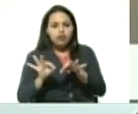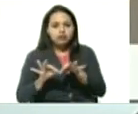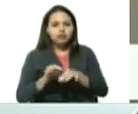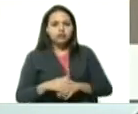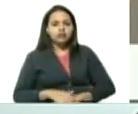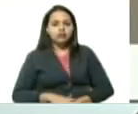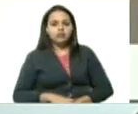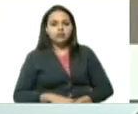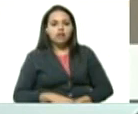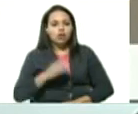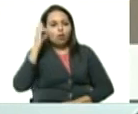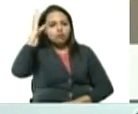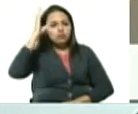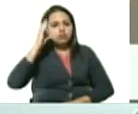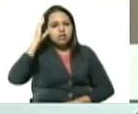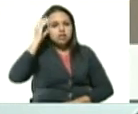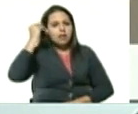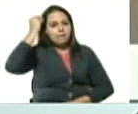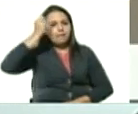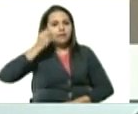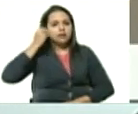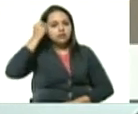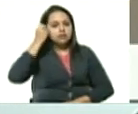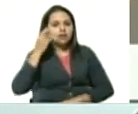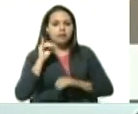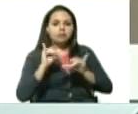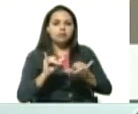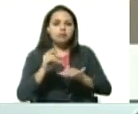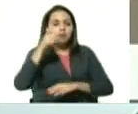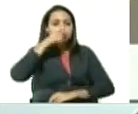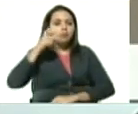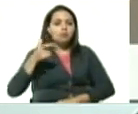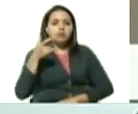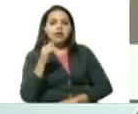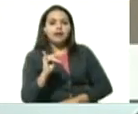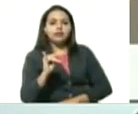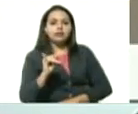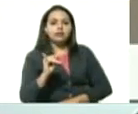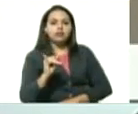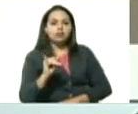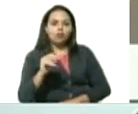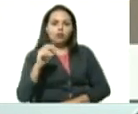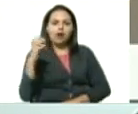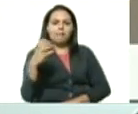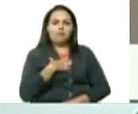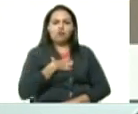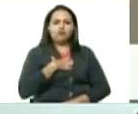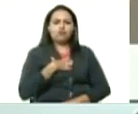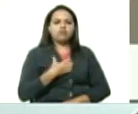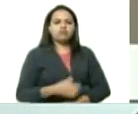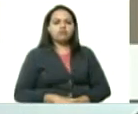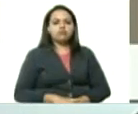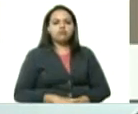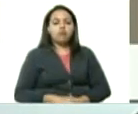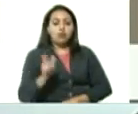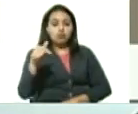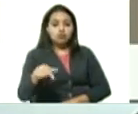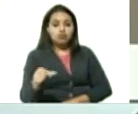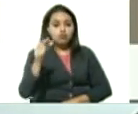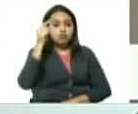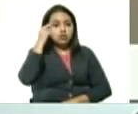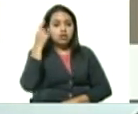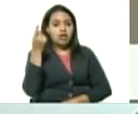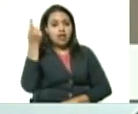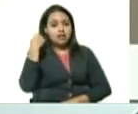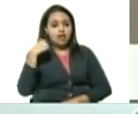conciencia con mucha sabiduría y en eso nuestro pueblo realmente ha sido un campeón lo que hemos visto el día de ayer y el día de hoy